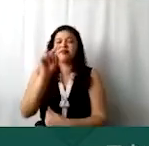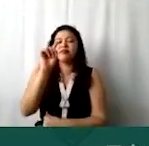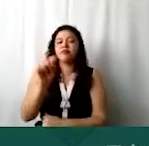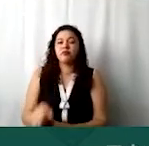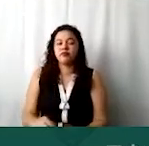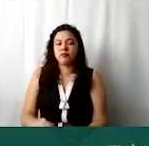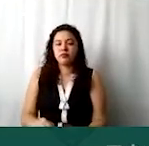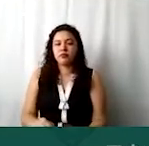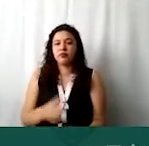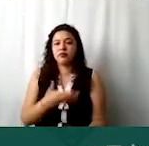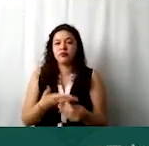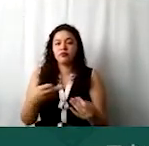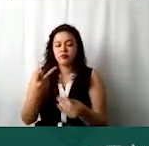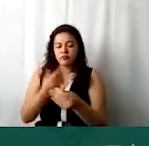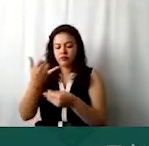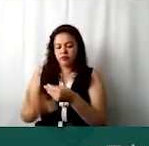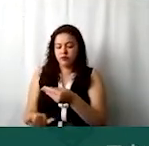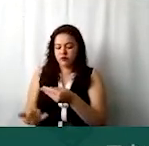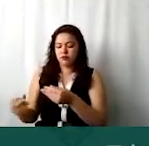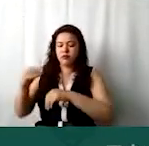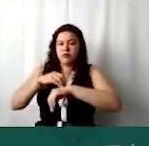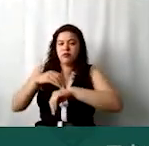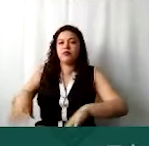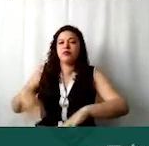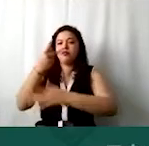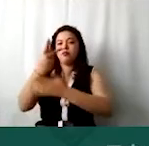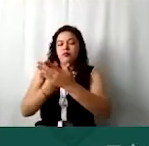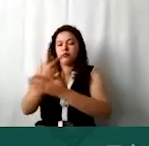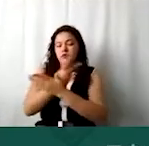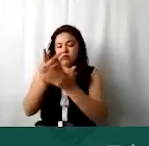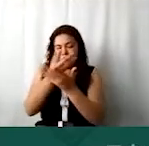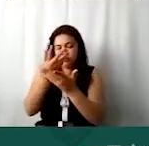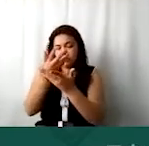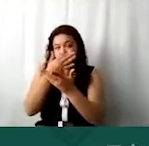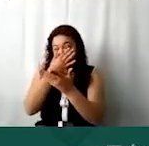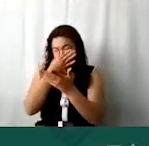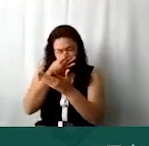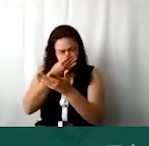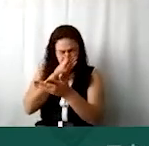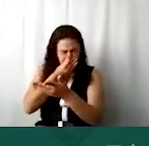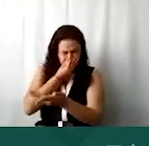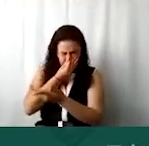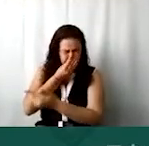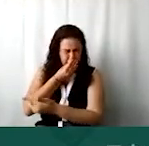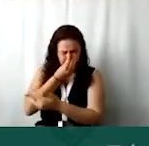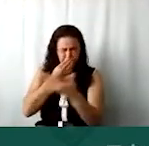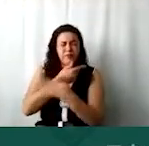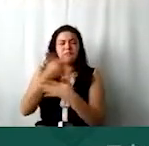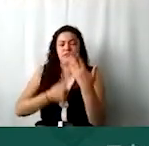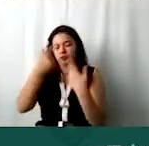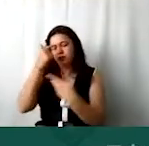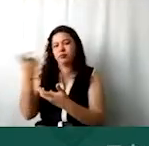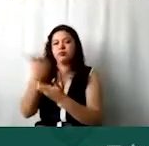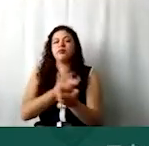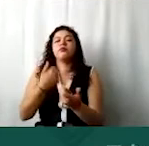agregar proyecto. Aquí nos aparece el catálogo de cuentas de los tipos de proyectos de financiamiento que podemos tener.